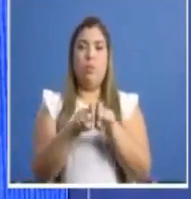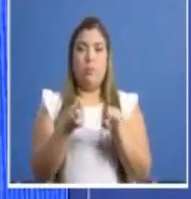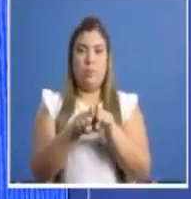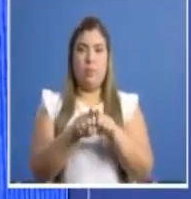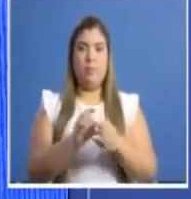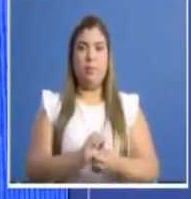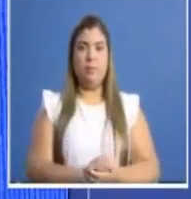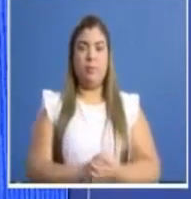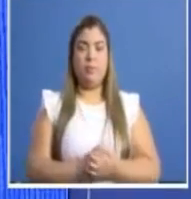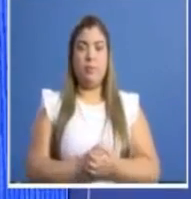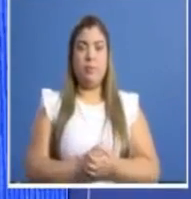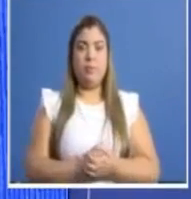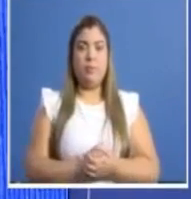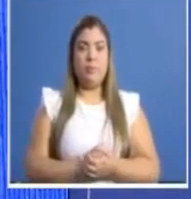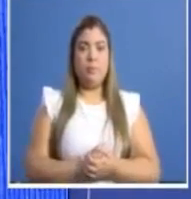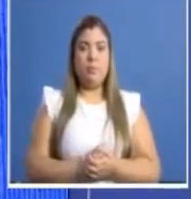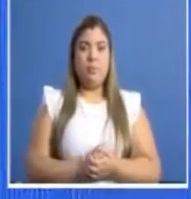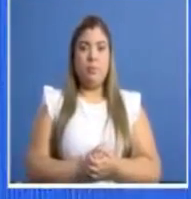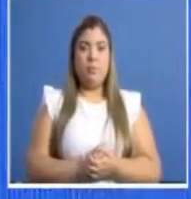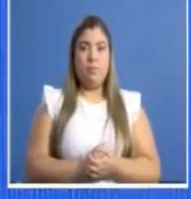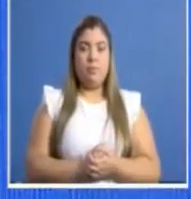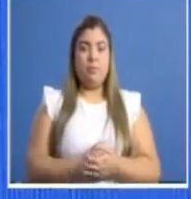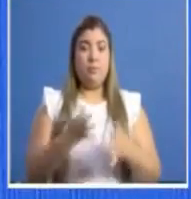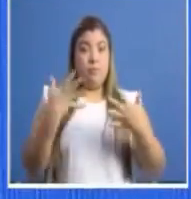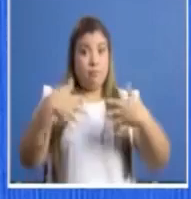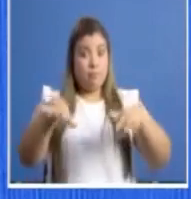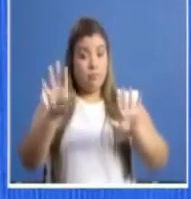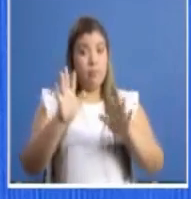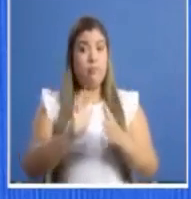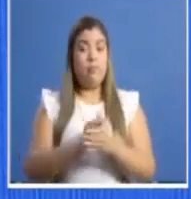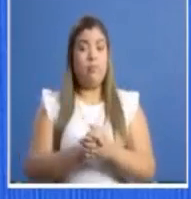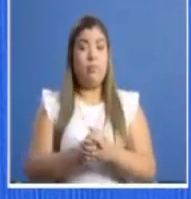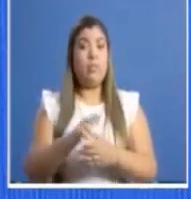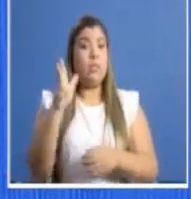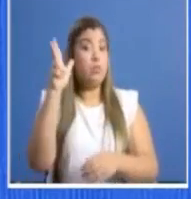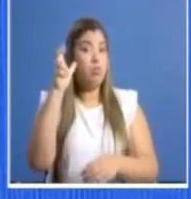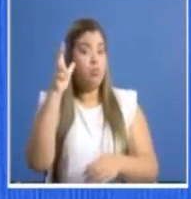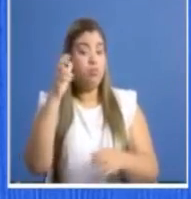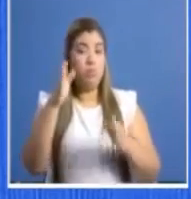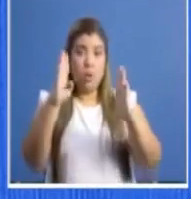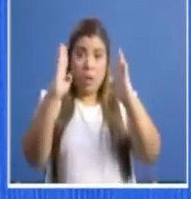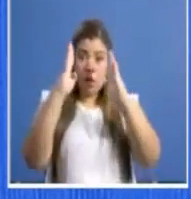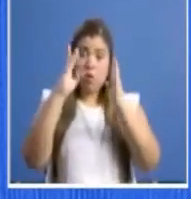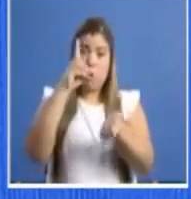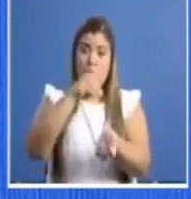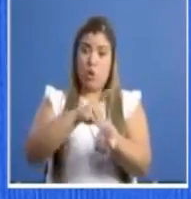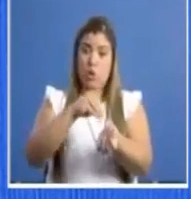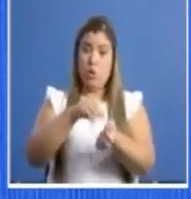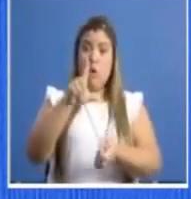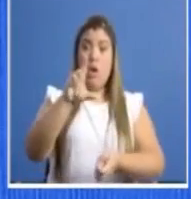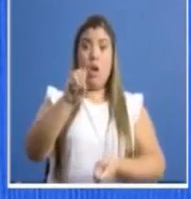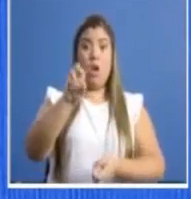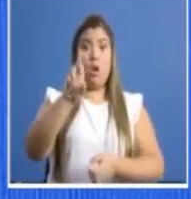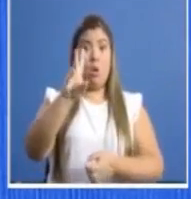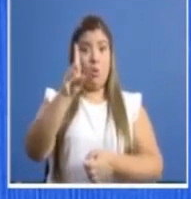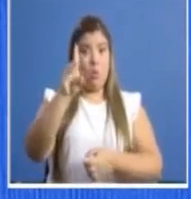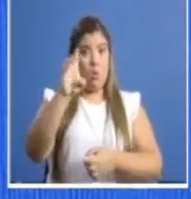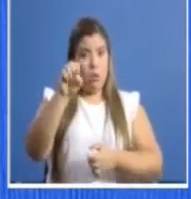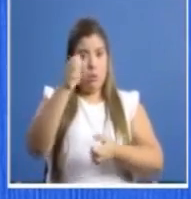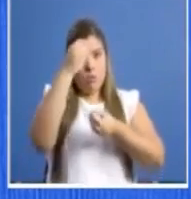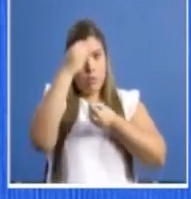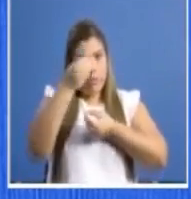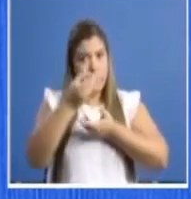Licenciado Aris. Luego de escuchar a la doctora Lourdes Moreno y en relación a su informe